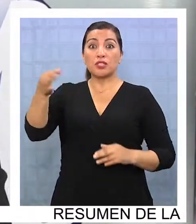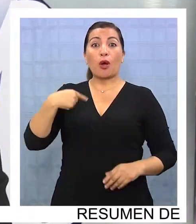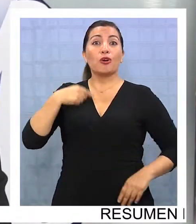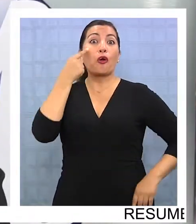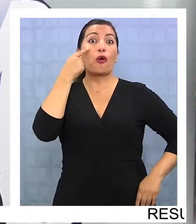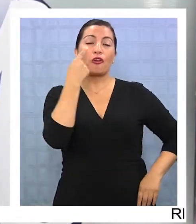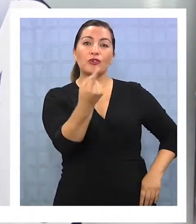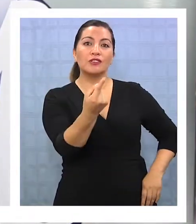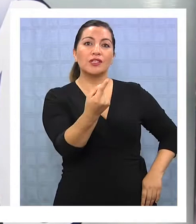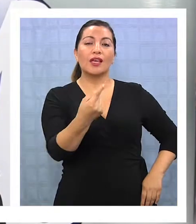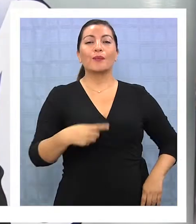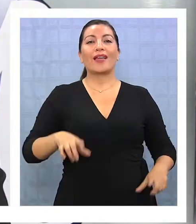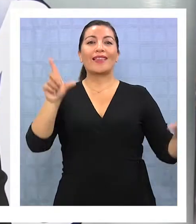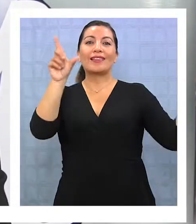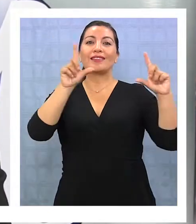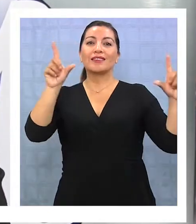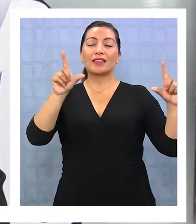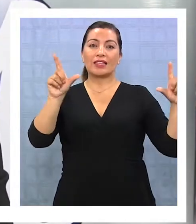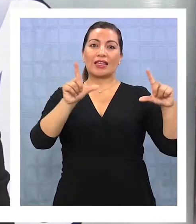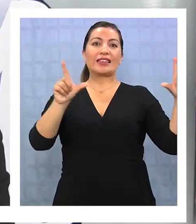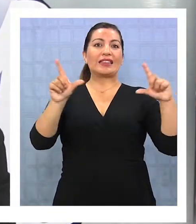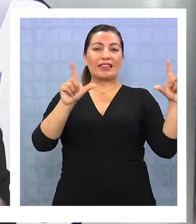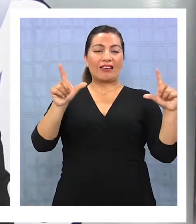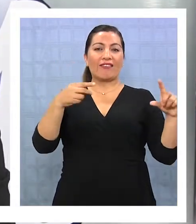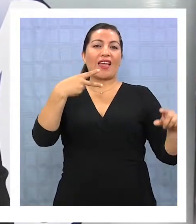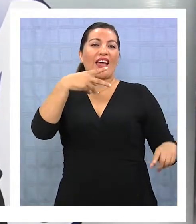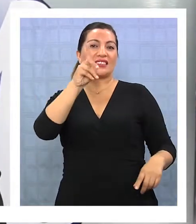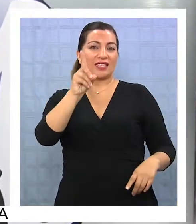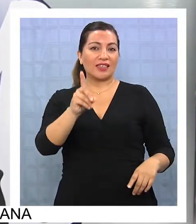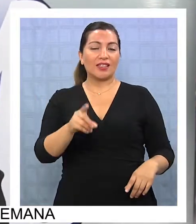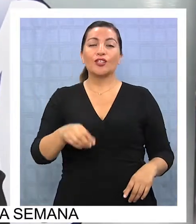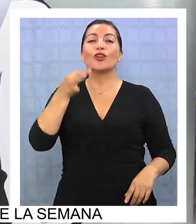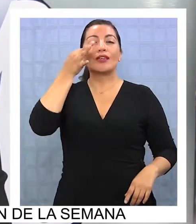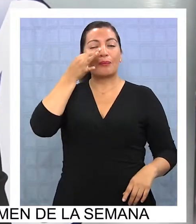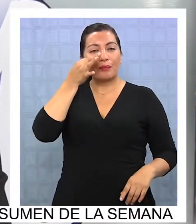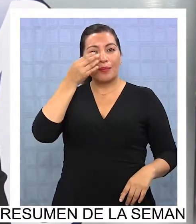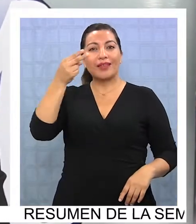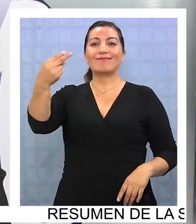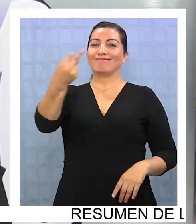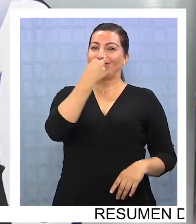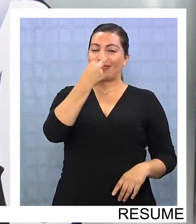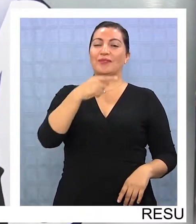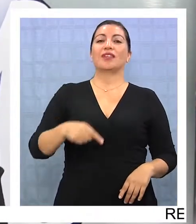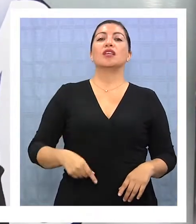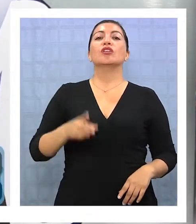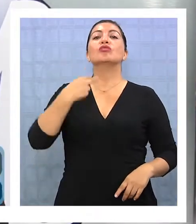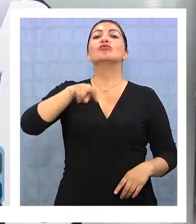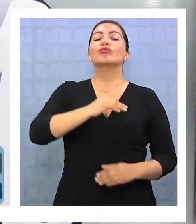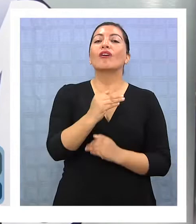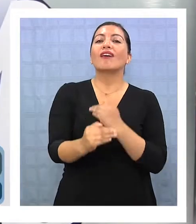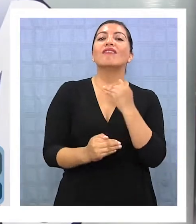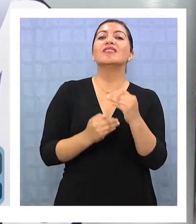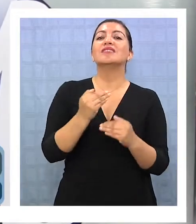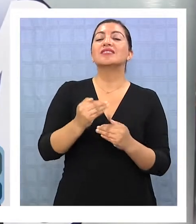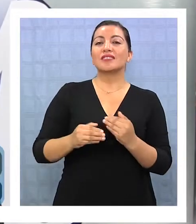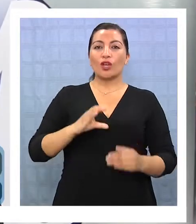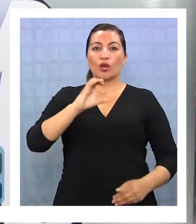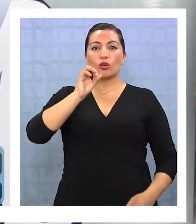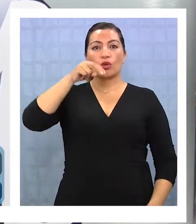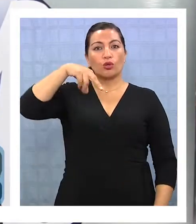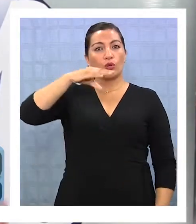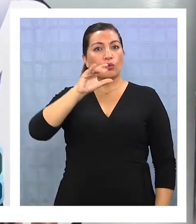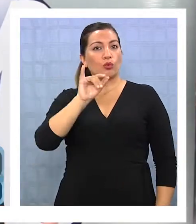visto en televisión, pero a me gustaría que después me vieran en televisión digital. Así que tenemos que seguir avanzando, estamos en la fase de los concursos